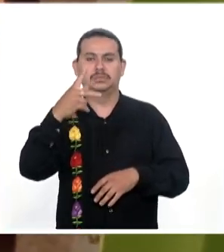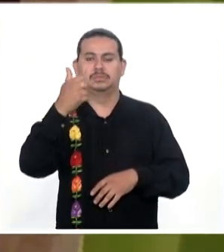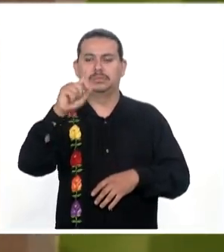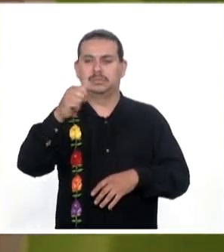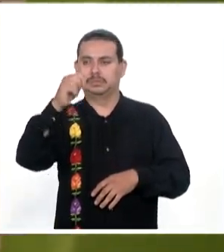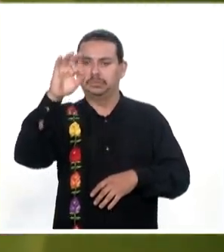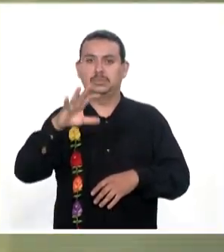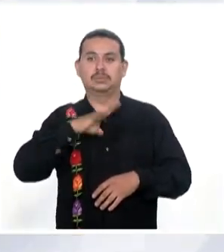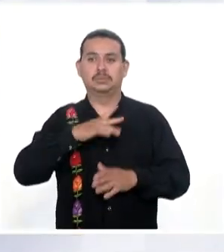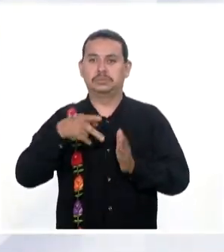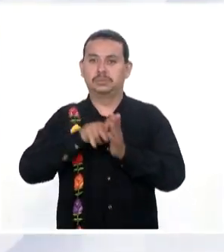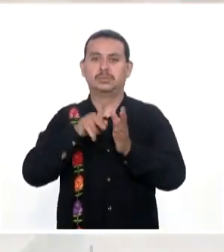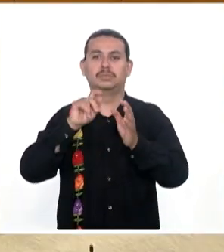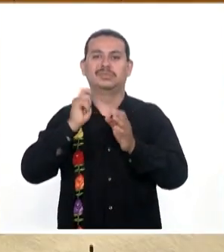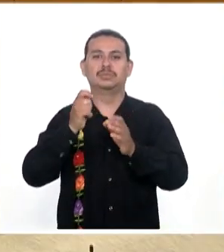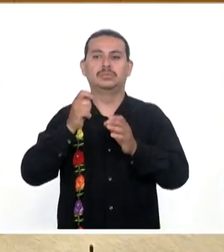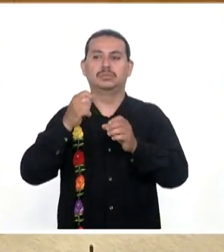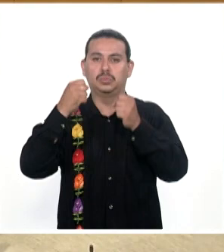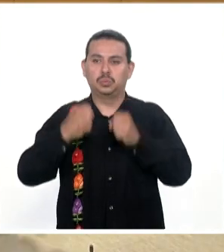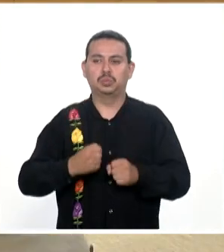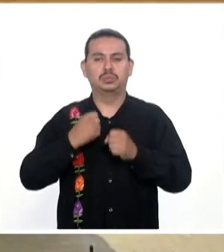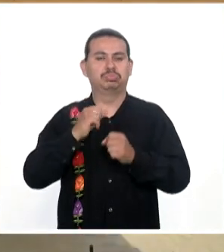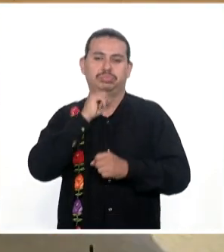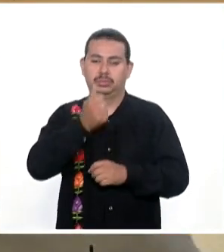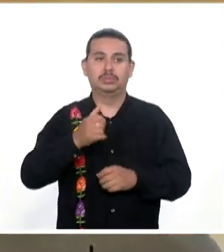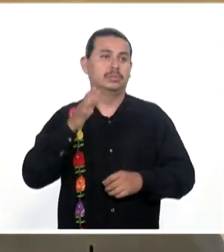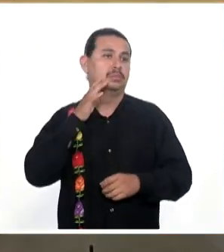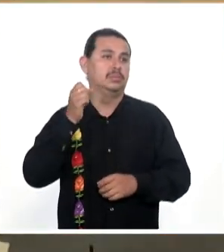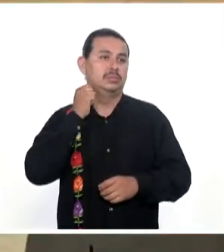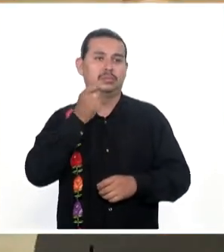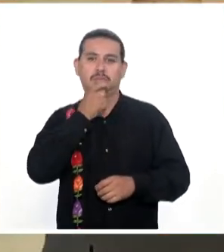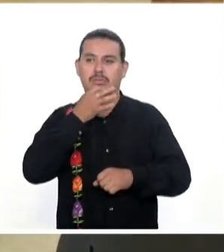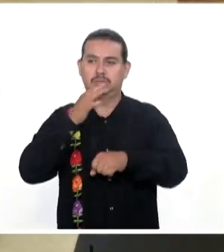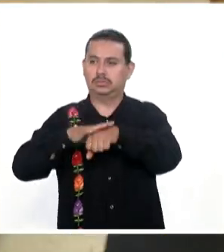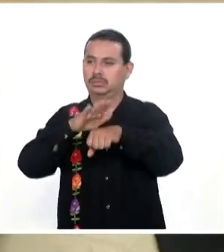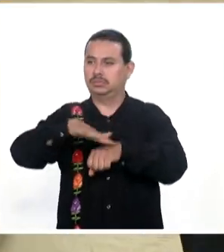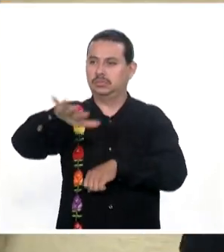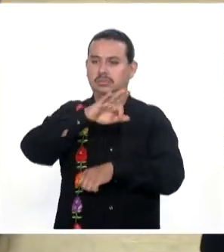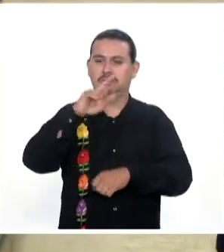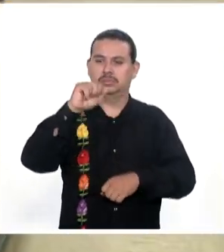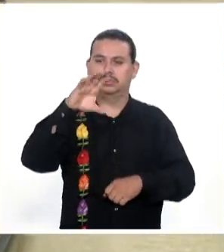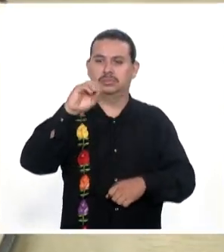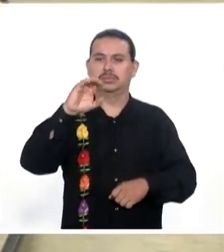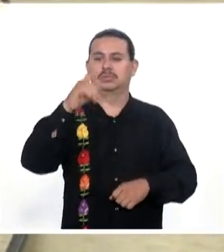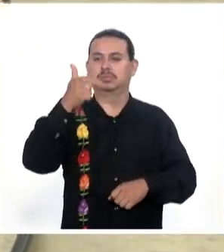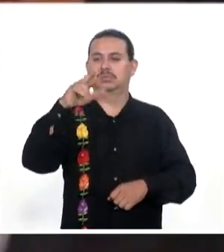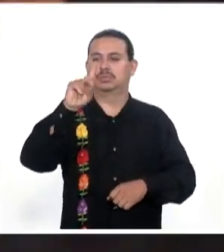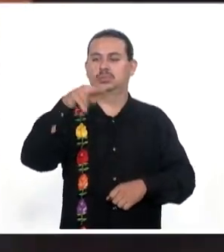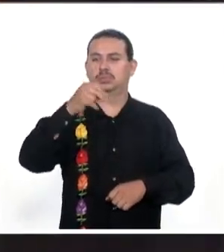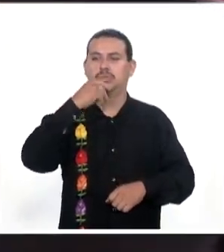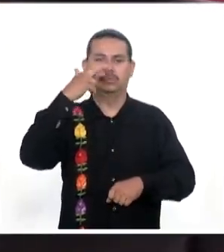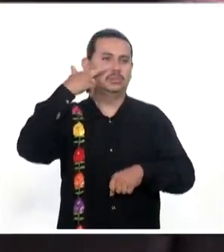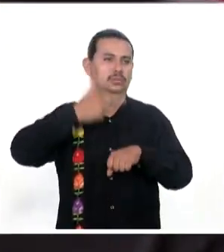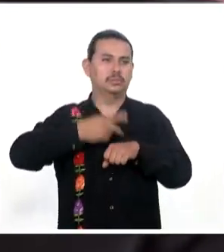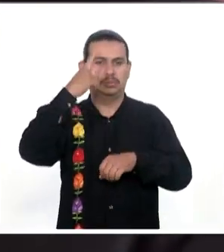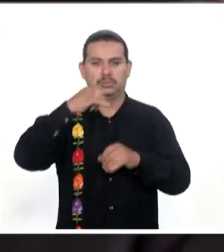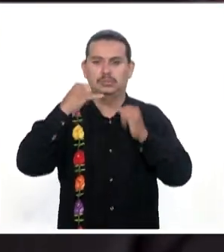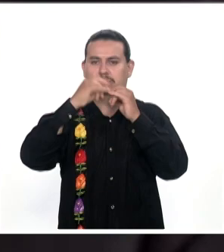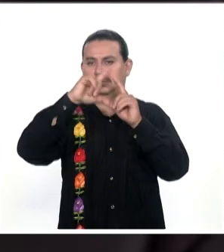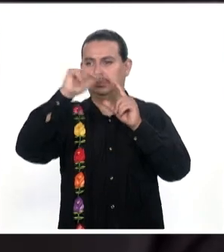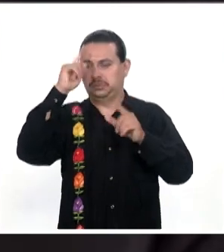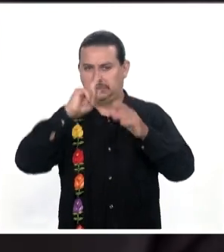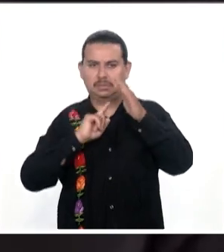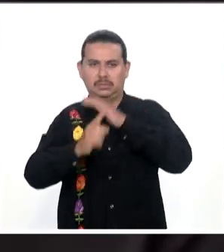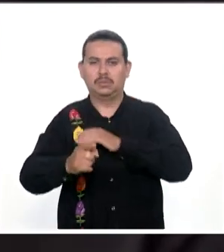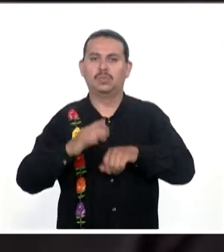prestaciones laborales. El Pleno del Senado aprobó llamar a comparecer a Francisco Garduño, comisionado del Instituto Nacional de